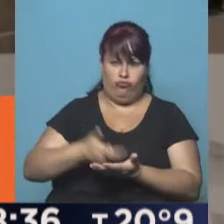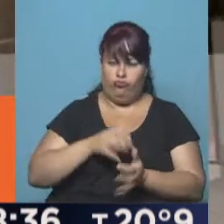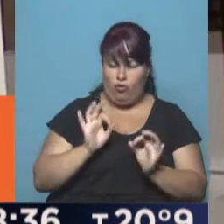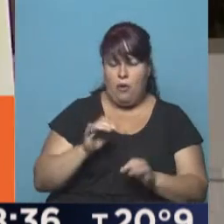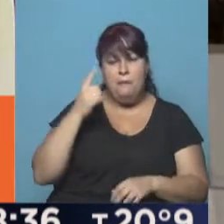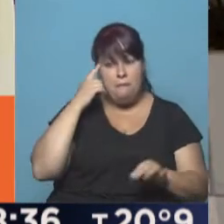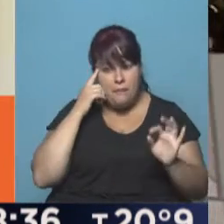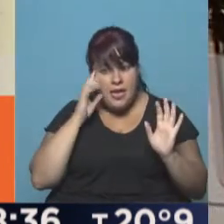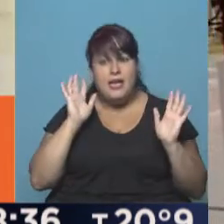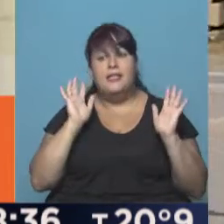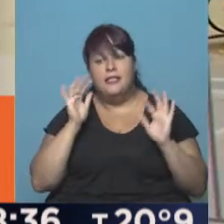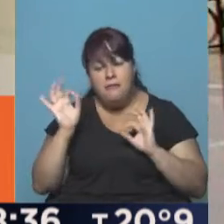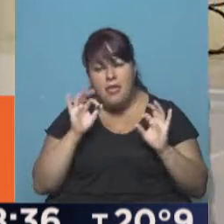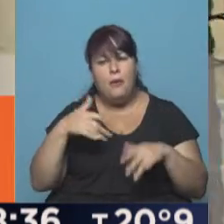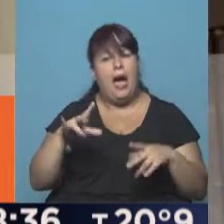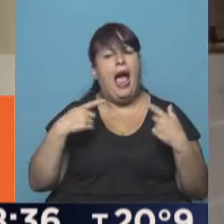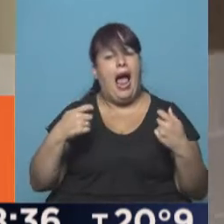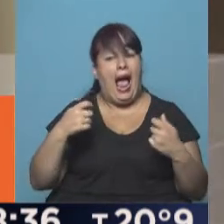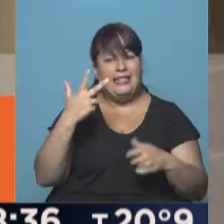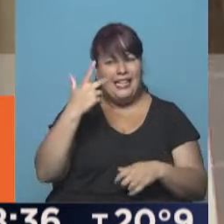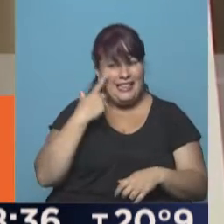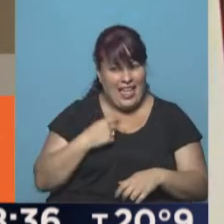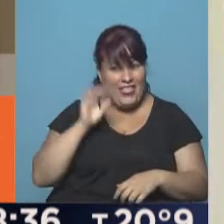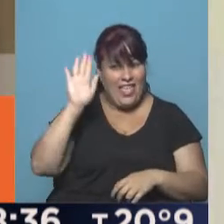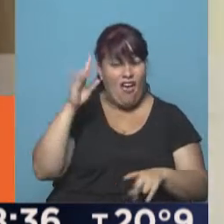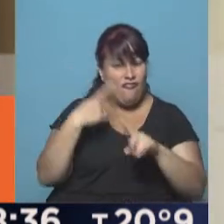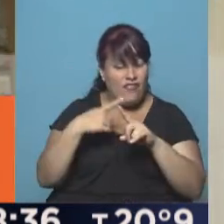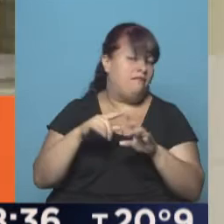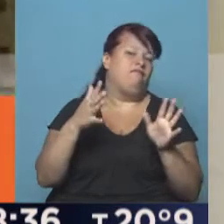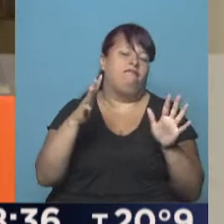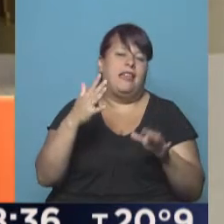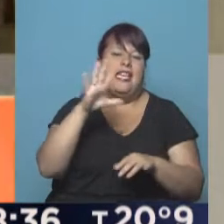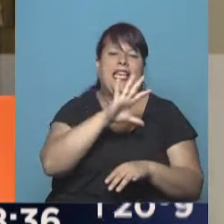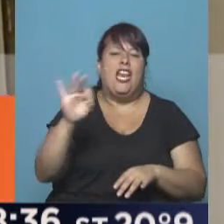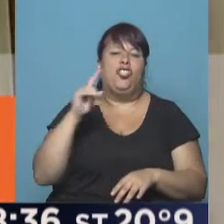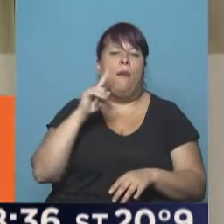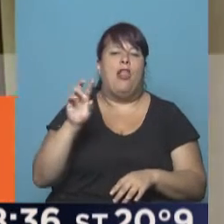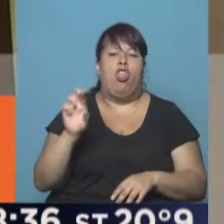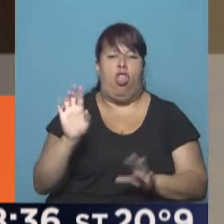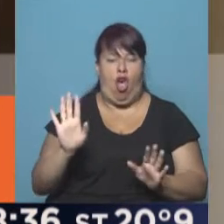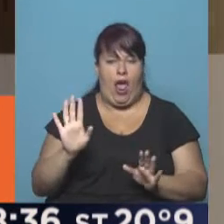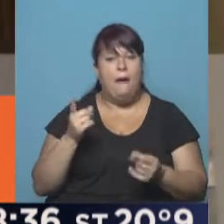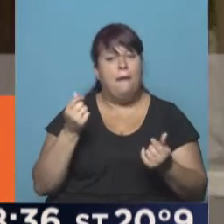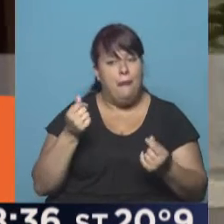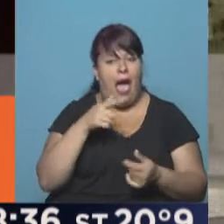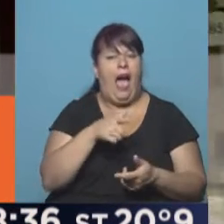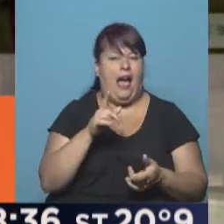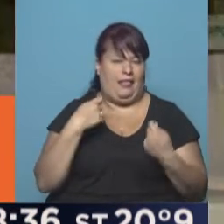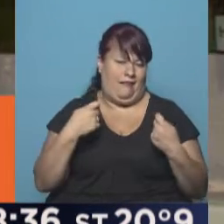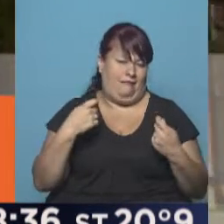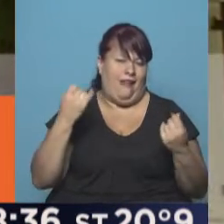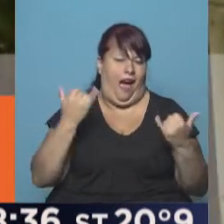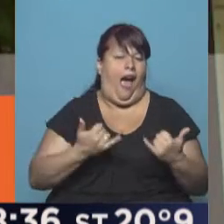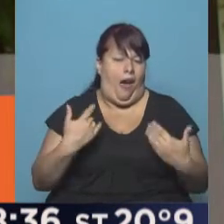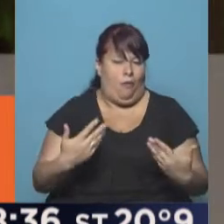se estima que va a gastar en estos 3 días de fiesta unos 500.000 dólares, un dinero que él se ha sabido ganar, por